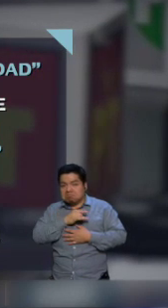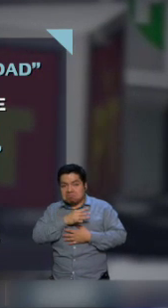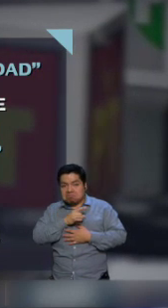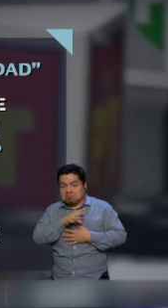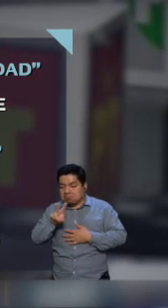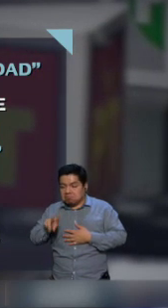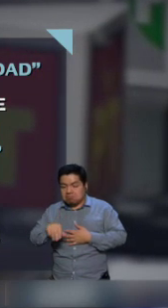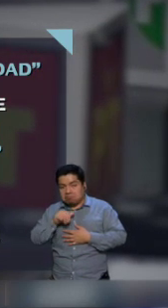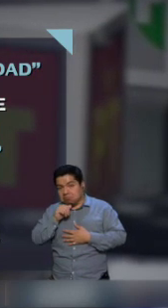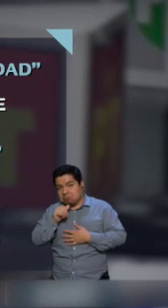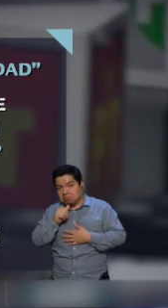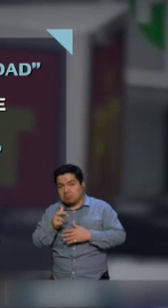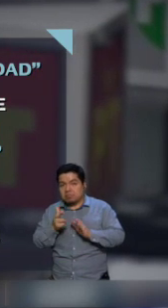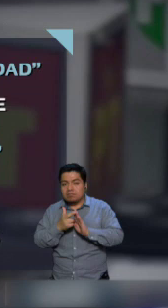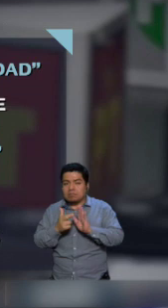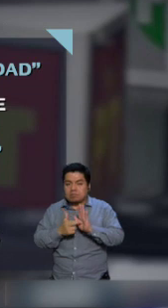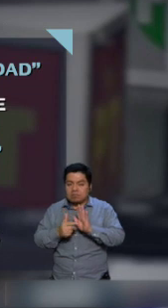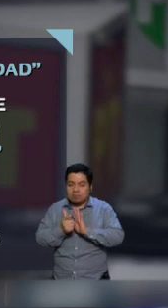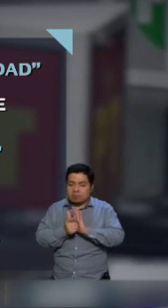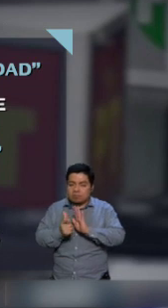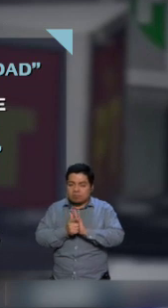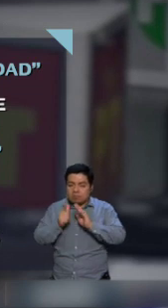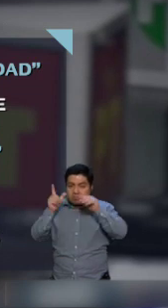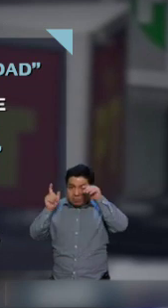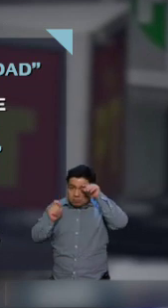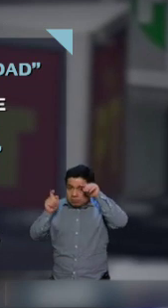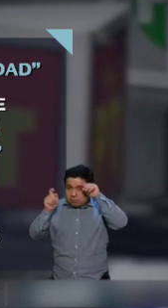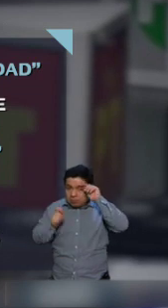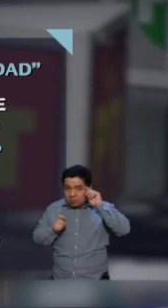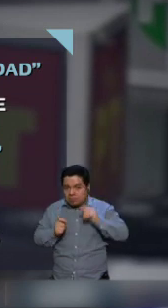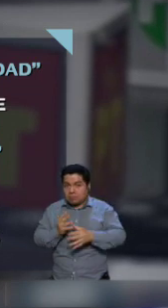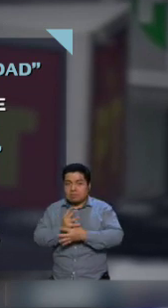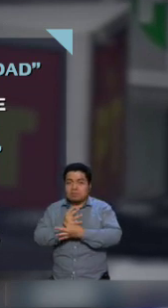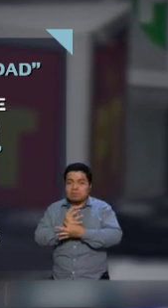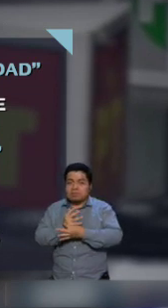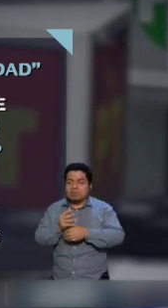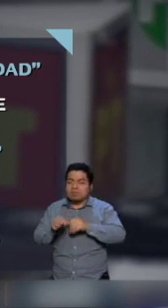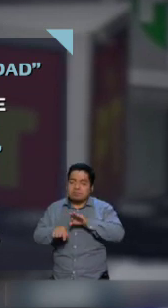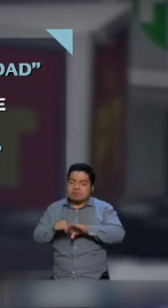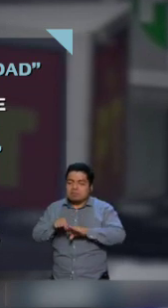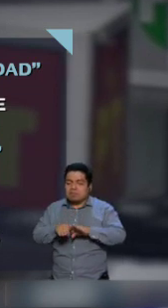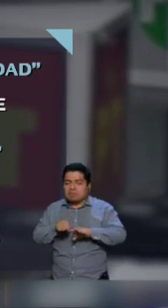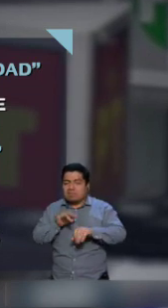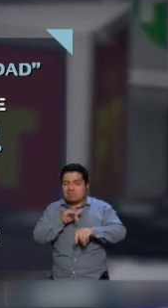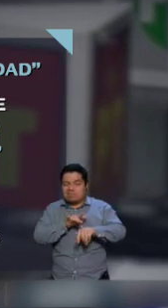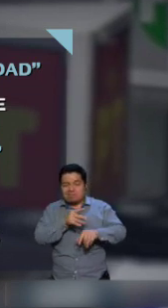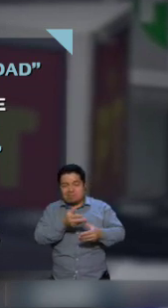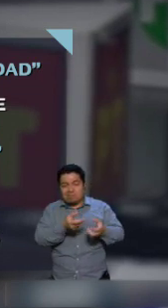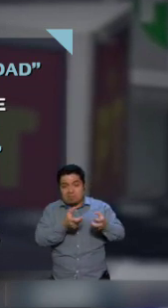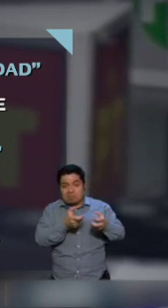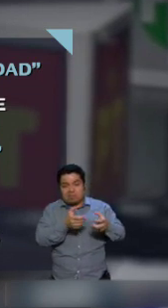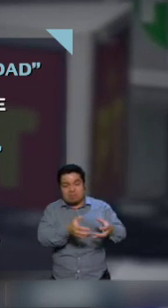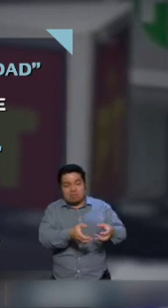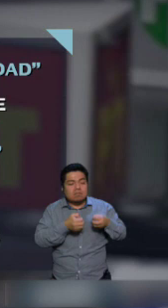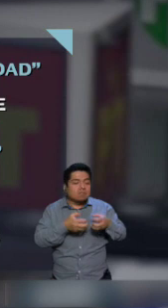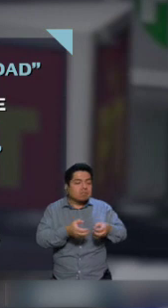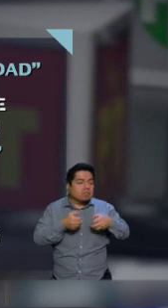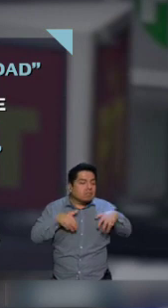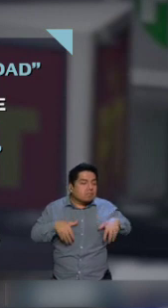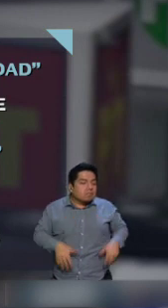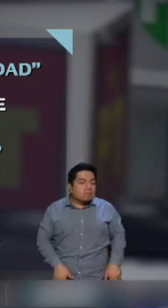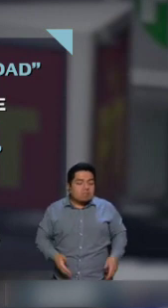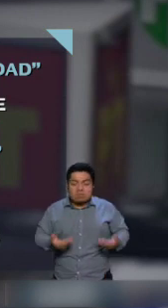Ahí reiteró que con la reforma al sistema de pensiones, el Gobierno de México aseguró busca manosear y saquear el ahorro de los trabajadores.